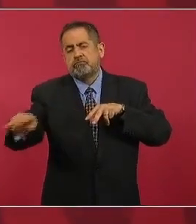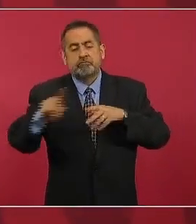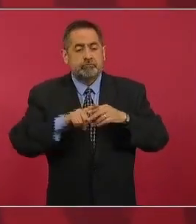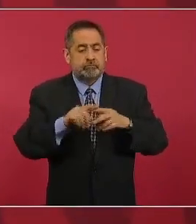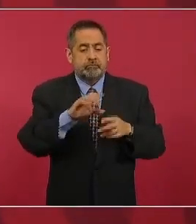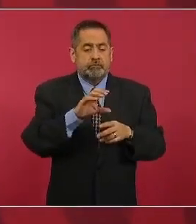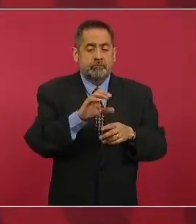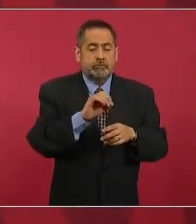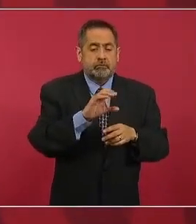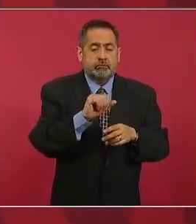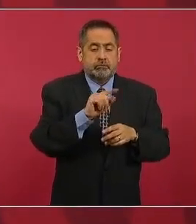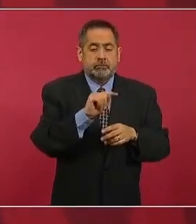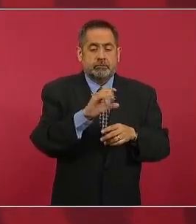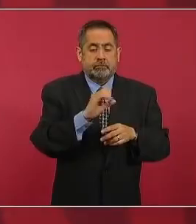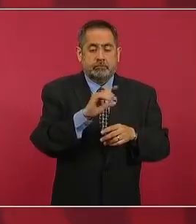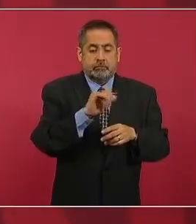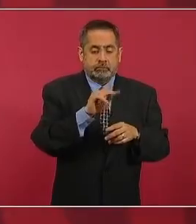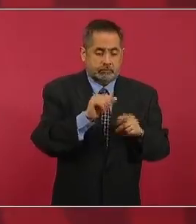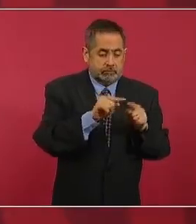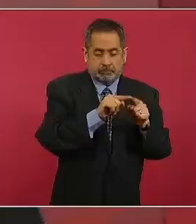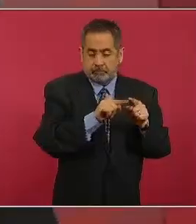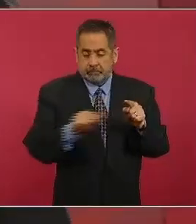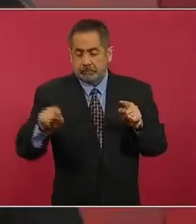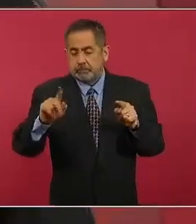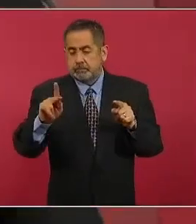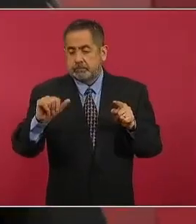Coatzacoalco Zapalenque que se va a rehabilitar